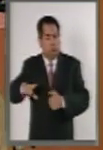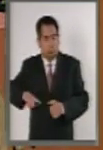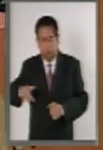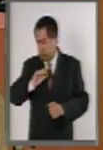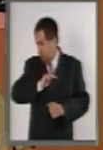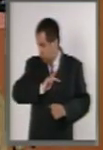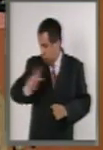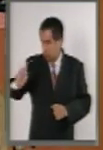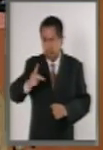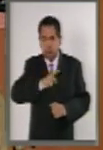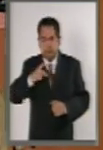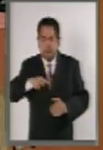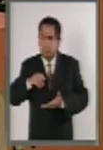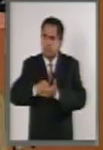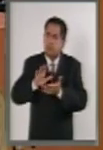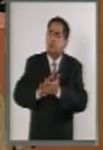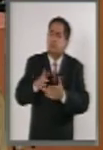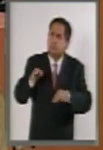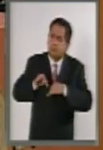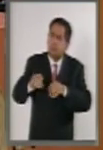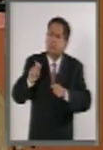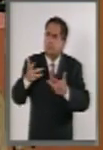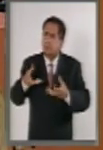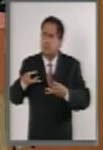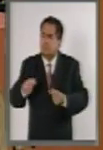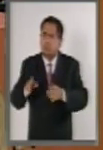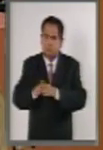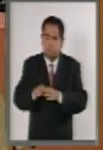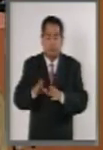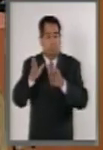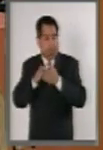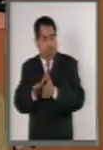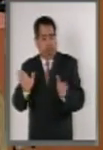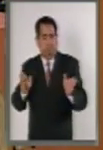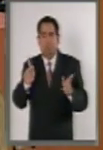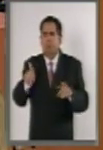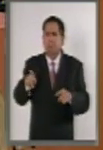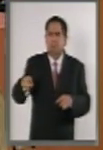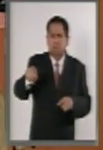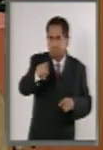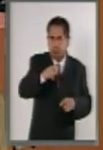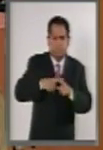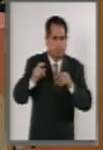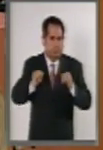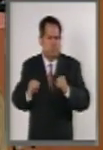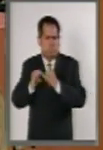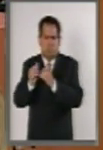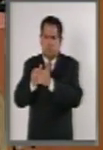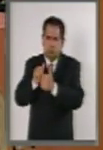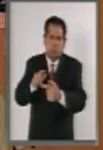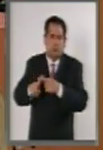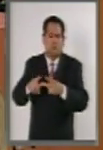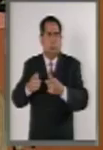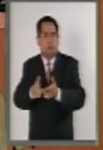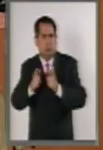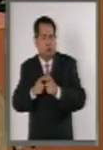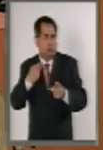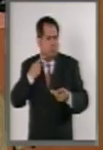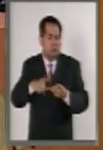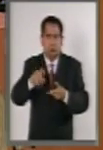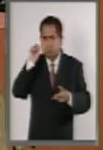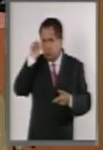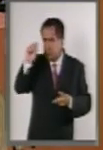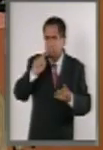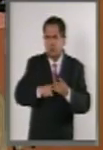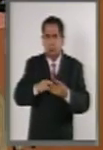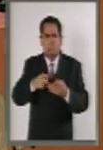documentar sus actuaciones. Se amplían los sujetos obligados, se incluyen a los órganos autónomos, partidos políticos, sindicatos,